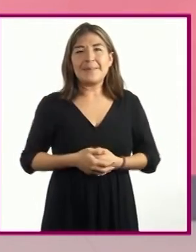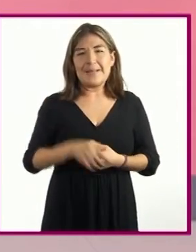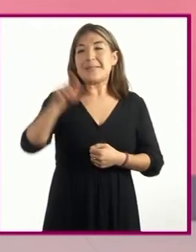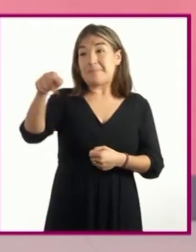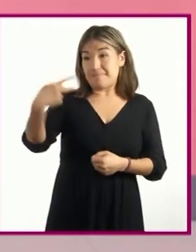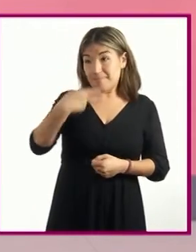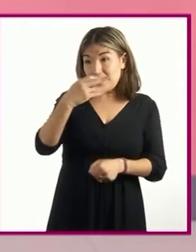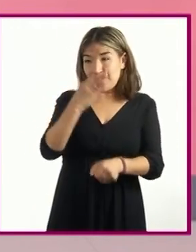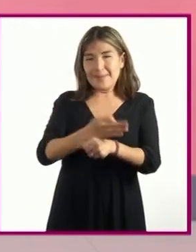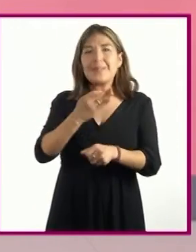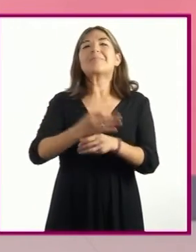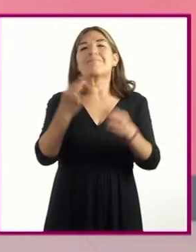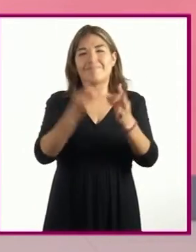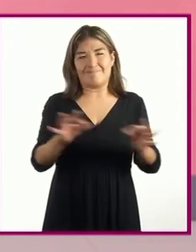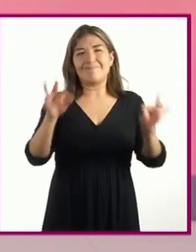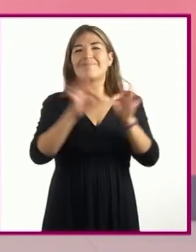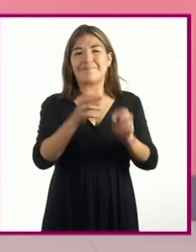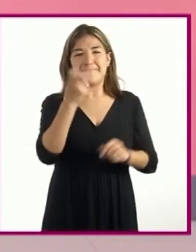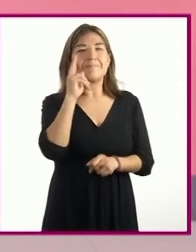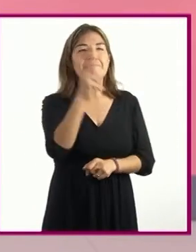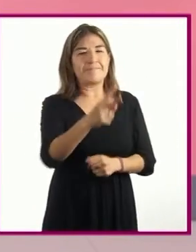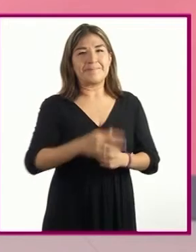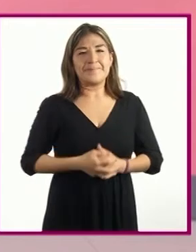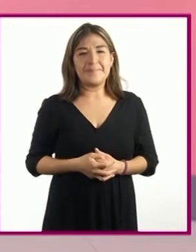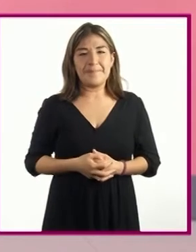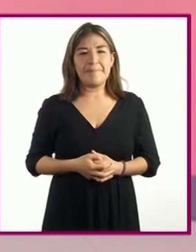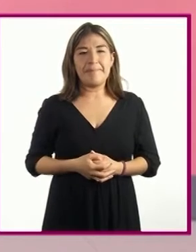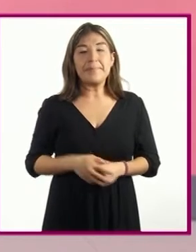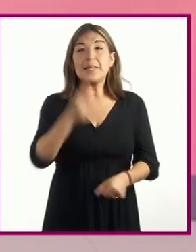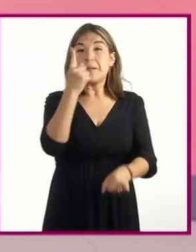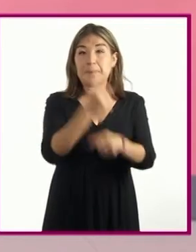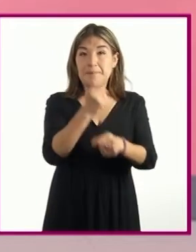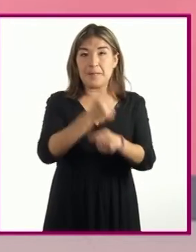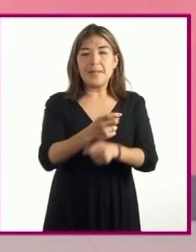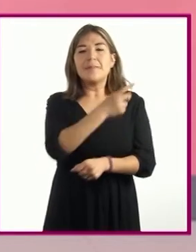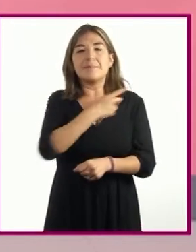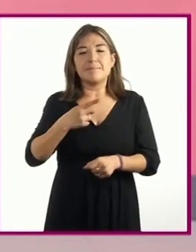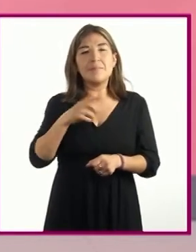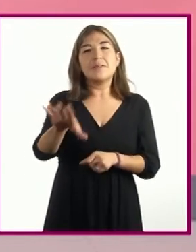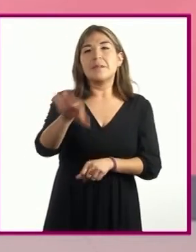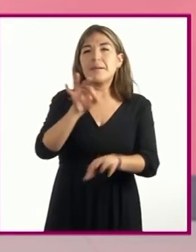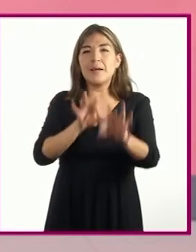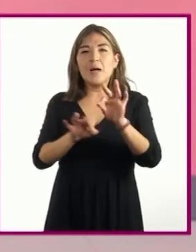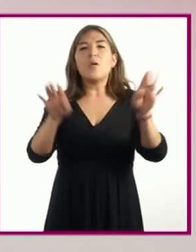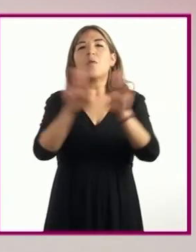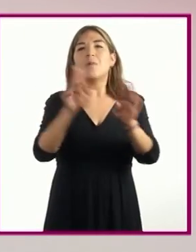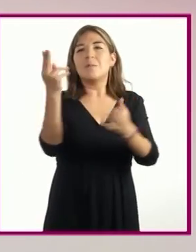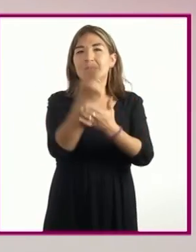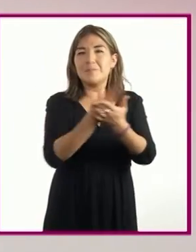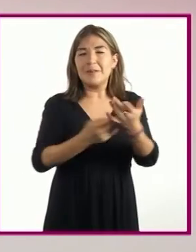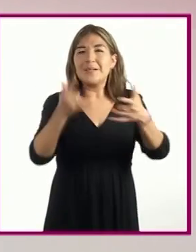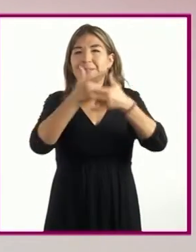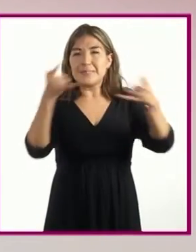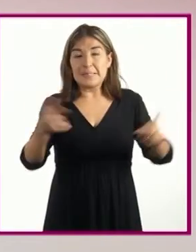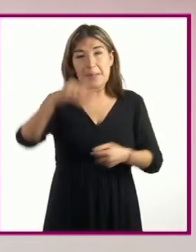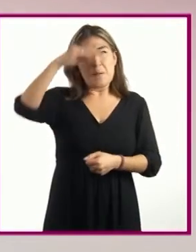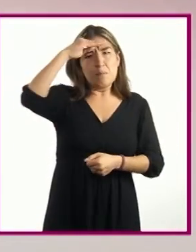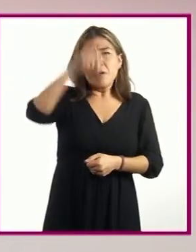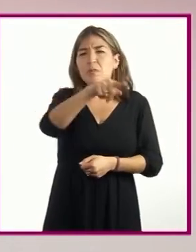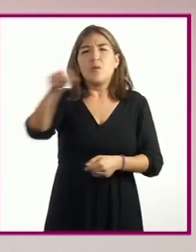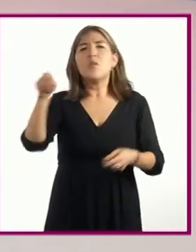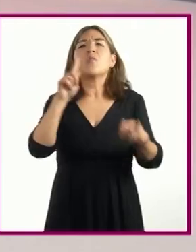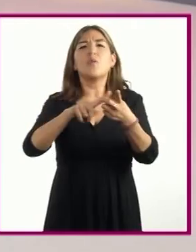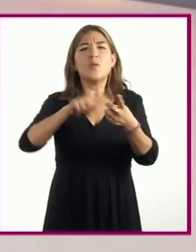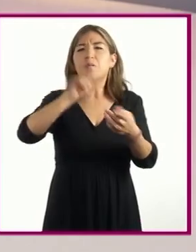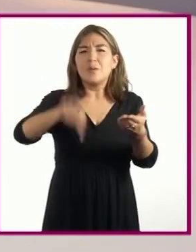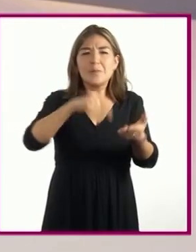es importante dentro de esta sesión. Veamos, primero debes elegir la narración pensar en qué espacios